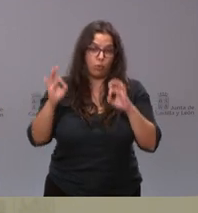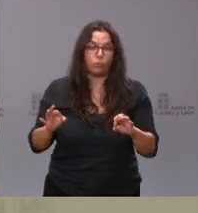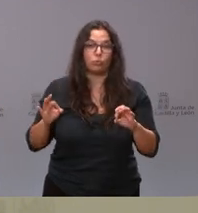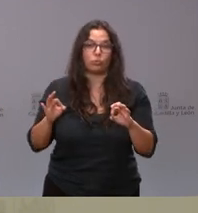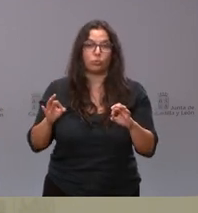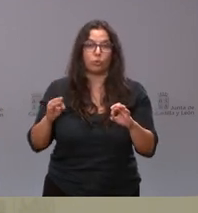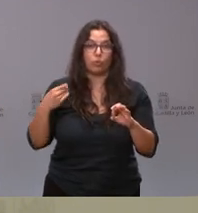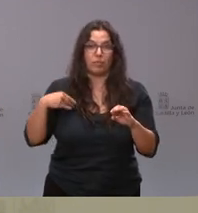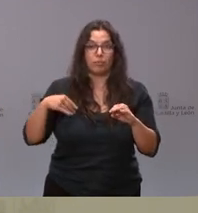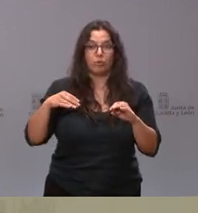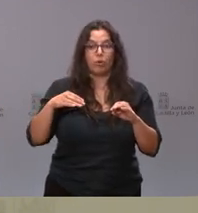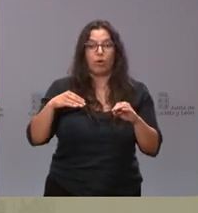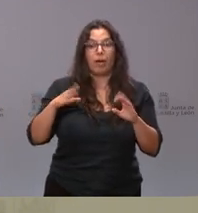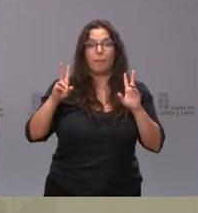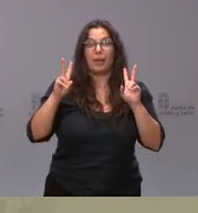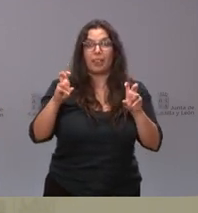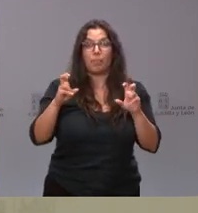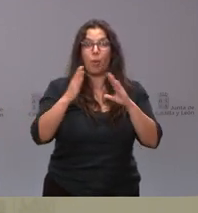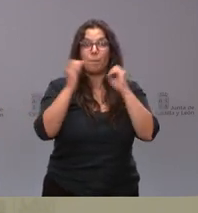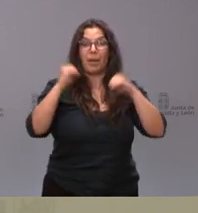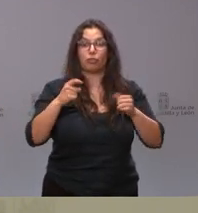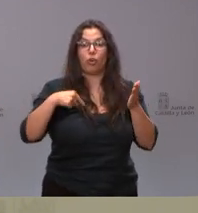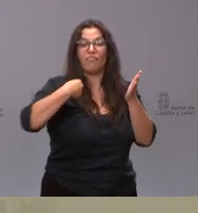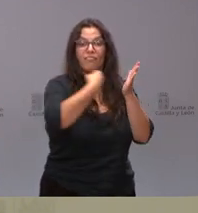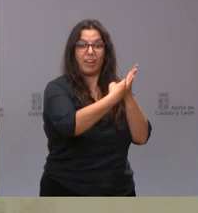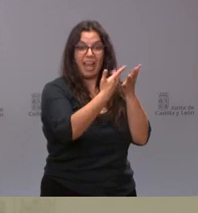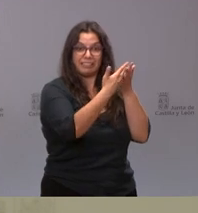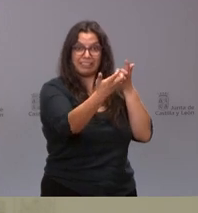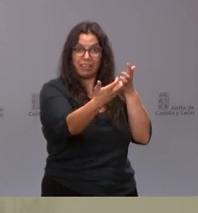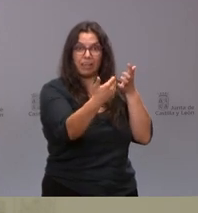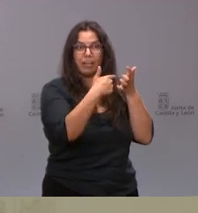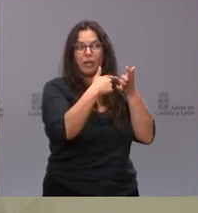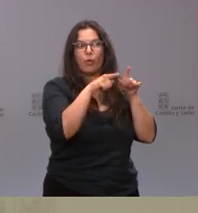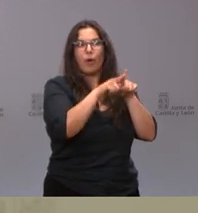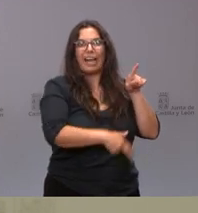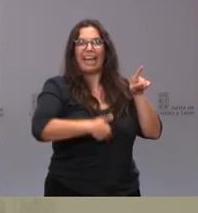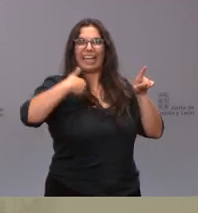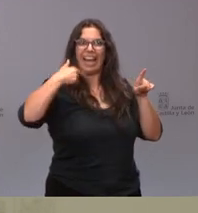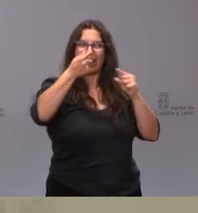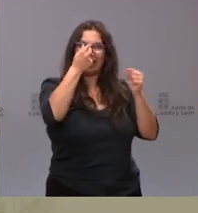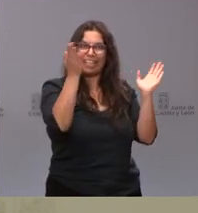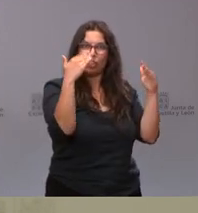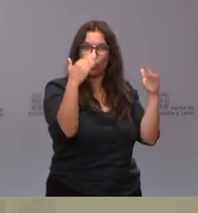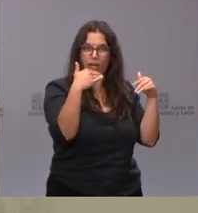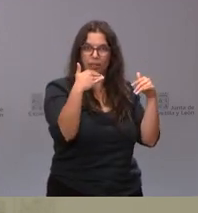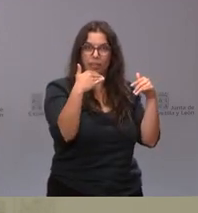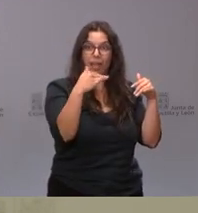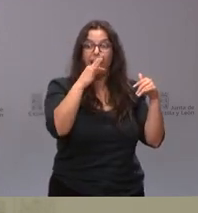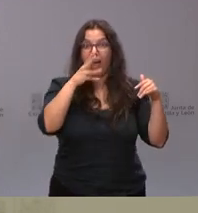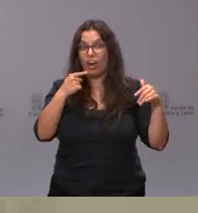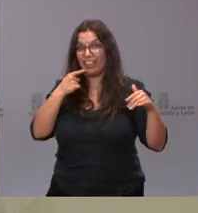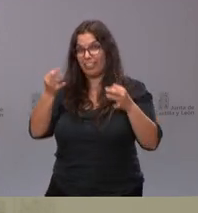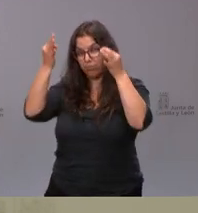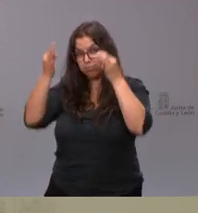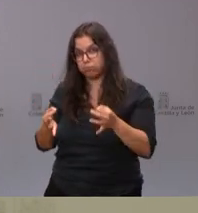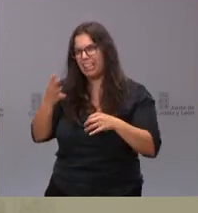ese punto del acuerdo que era más genérico que esta disminución de 20 millones del 50%. ¿Cómo